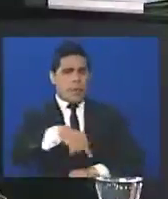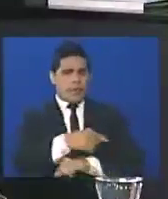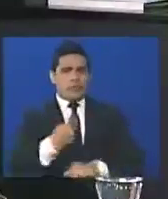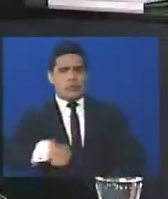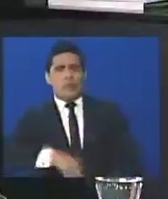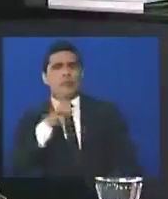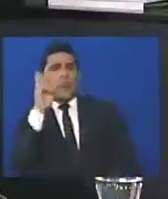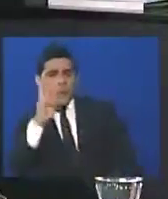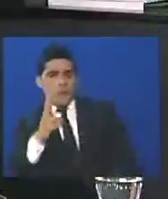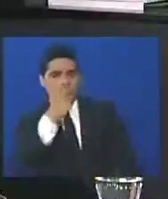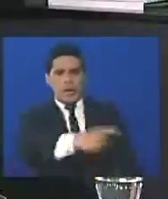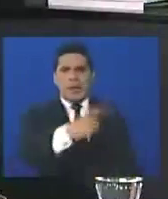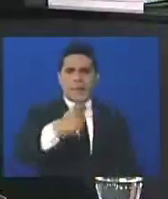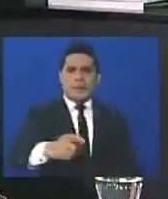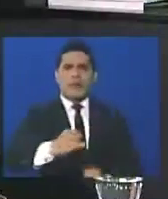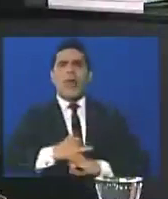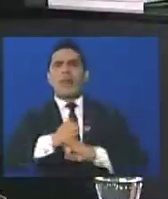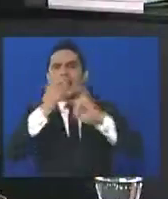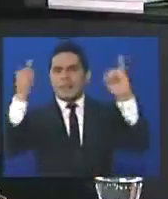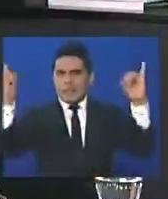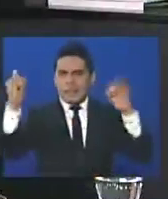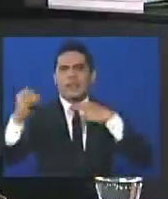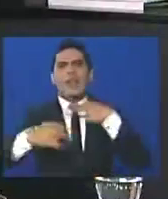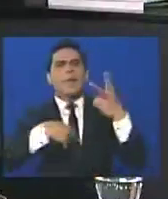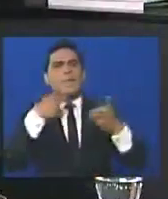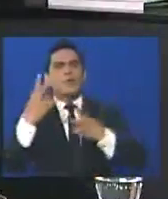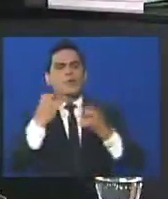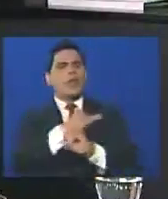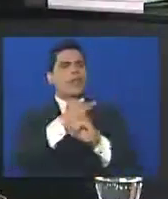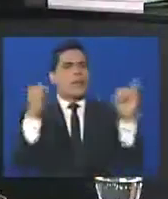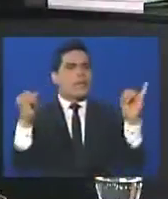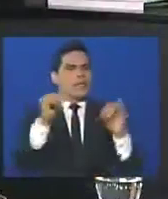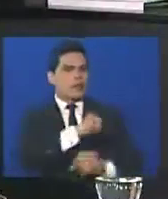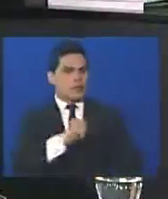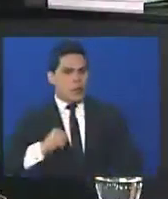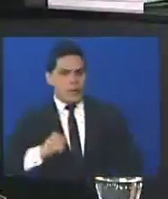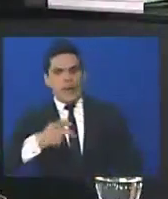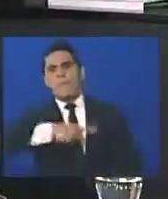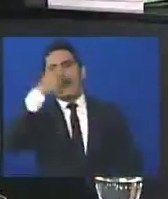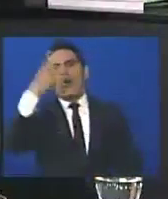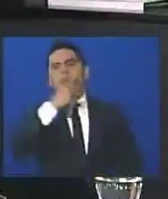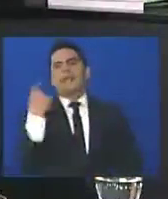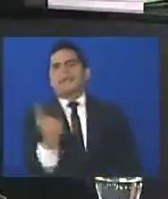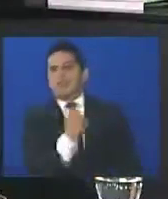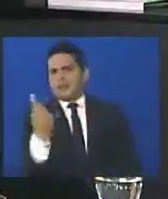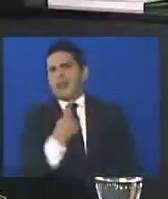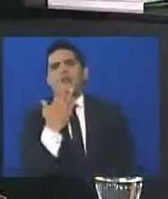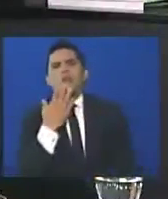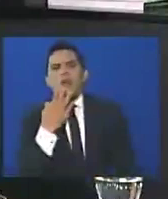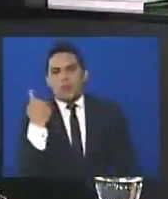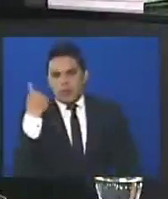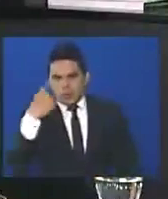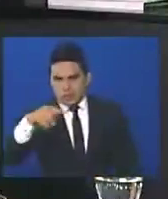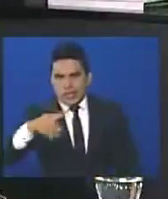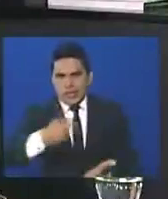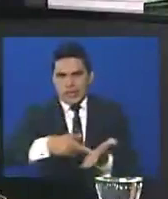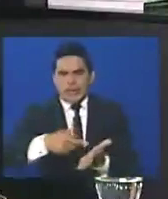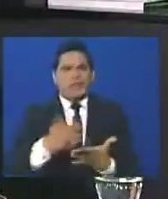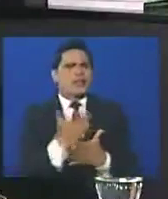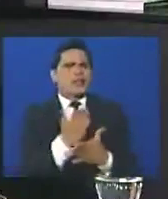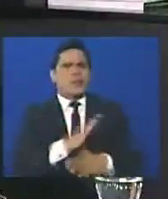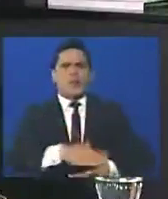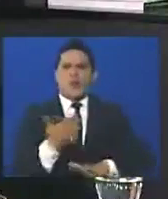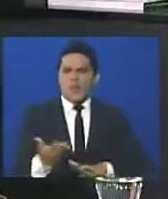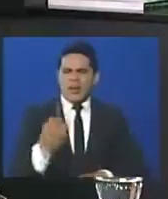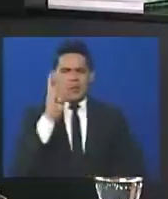las voces independientes, los voceros con autonomía política deben estar en el ruedo, sobre todo